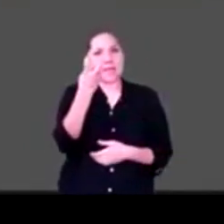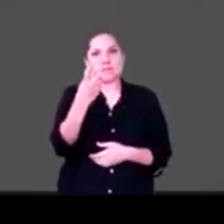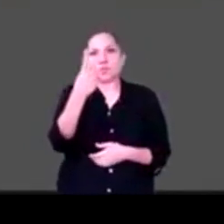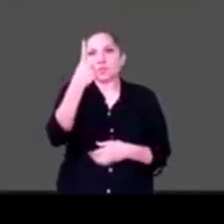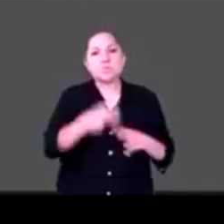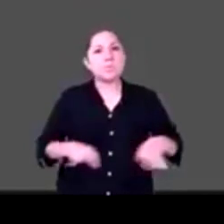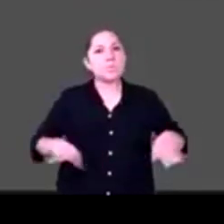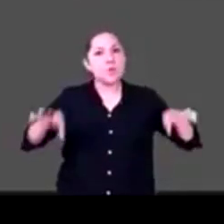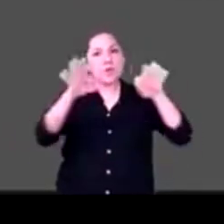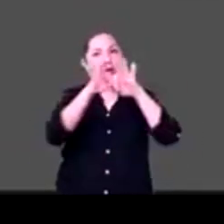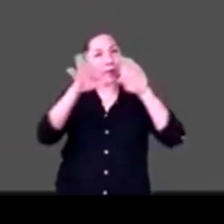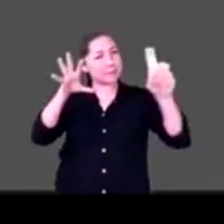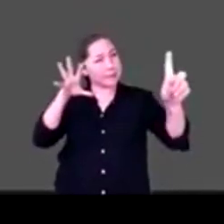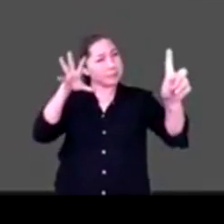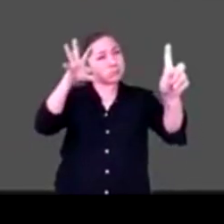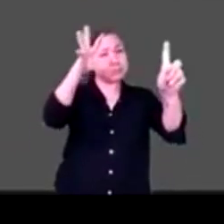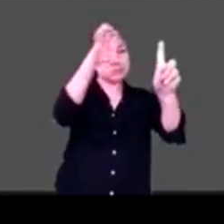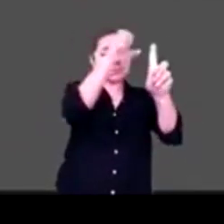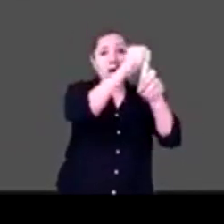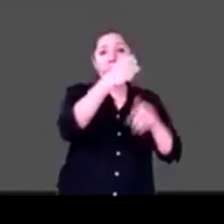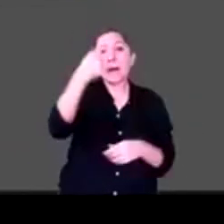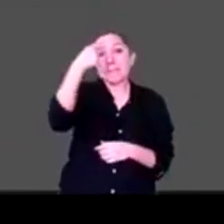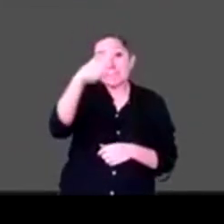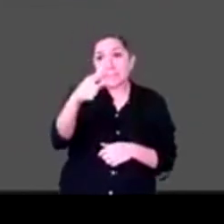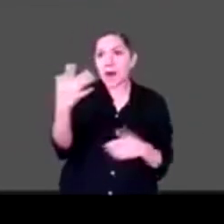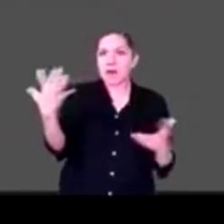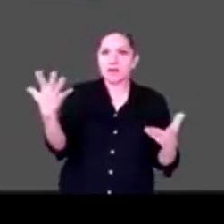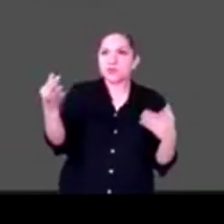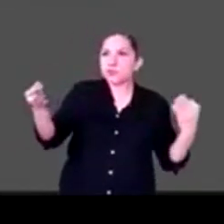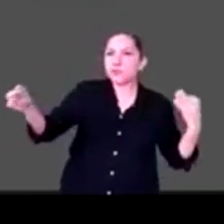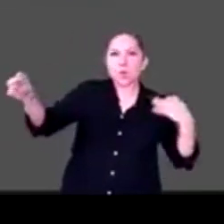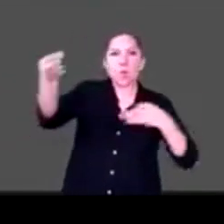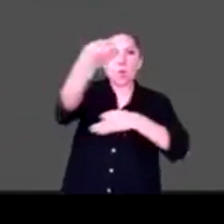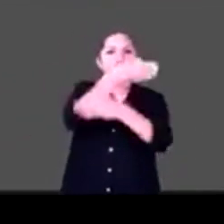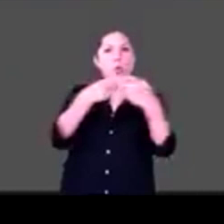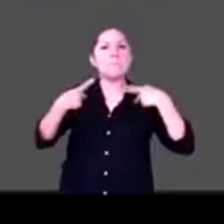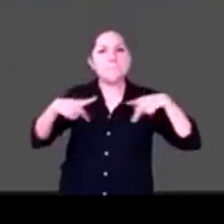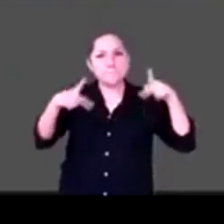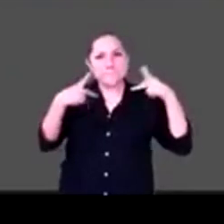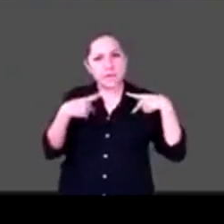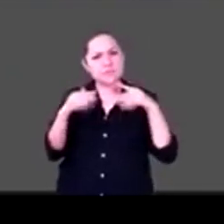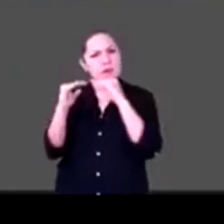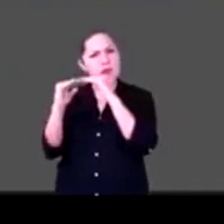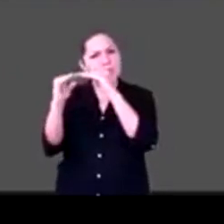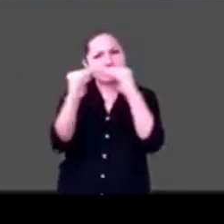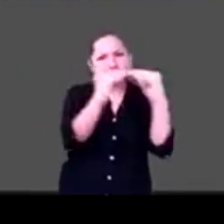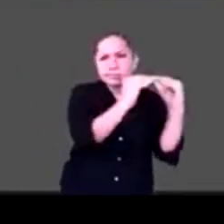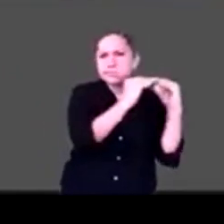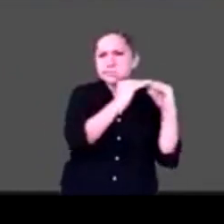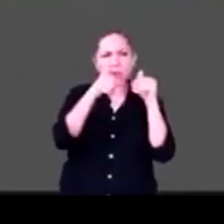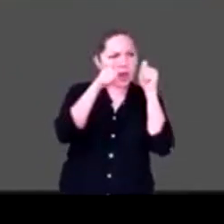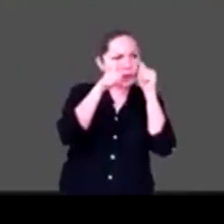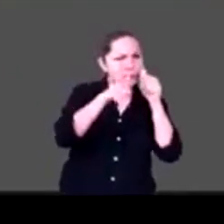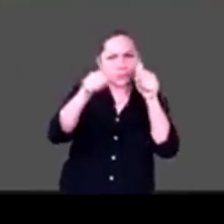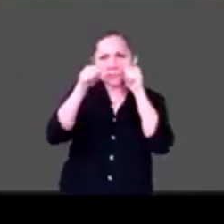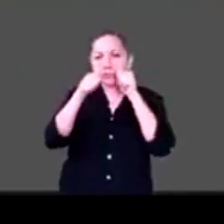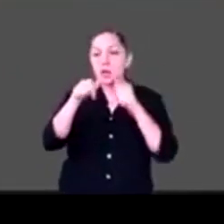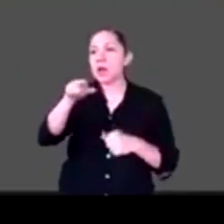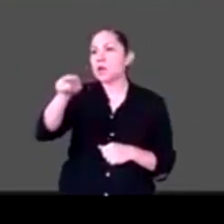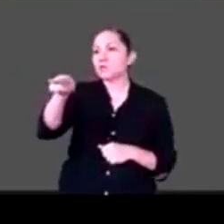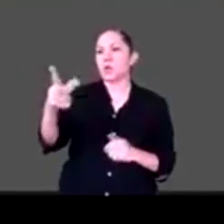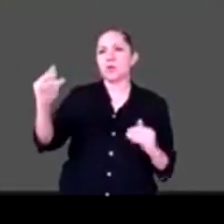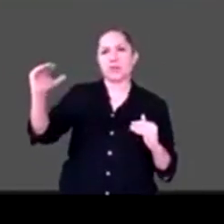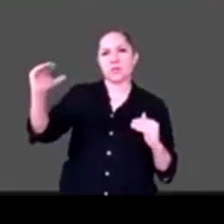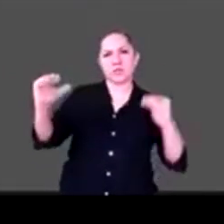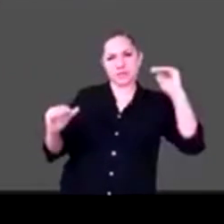un mundo donde todos estemos incluidos independientemente de cómo seamos, ¿no? La discapacidad es parte de la